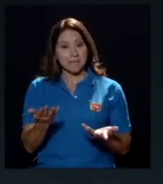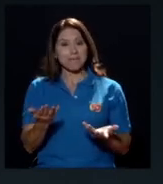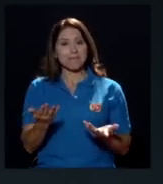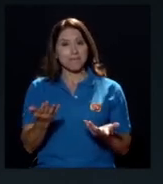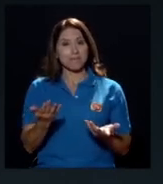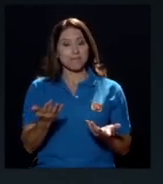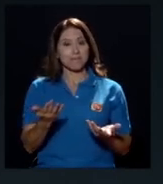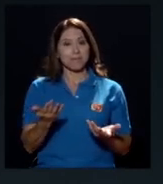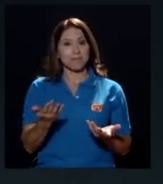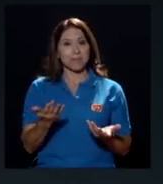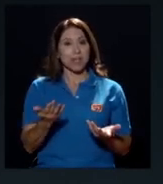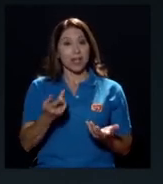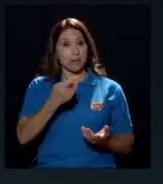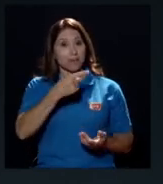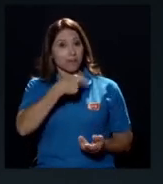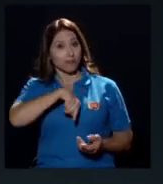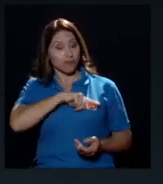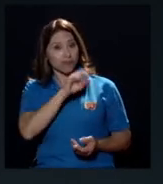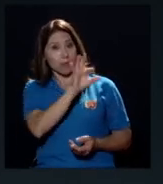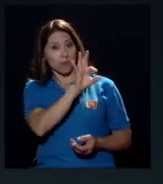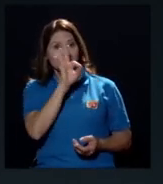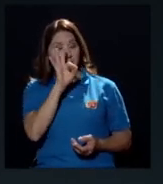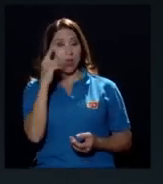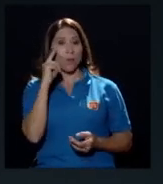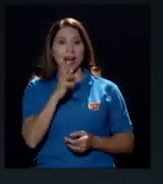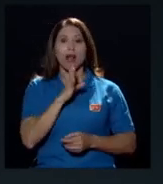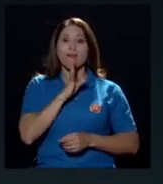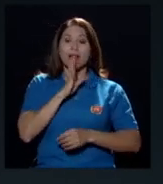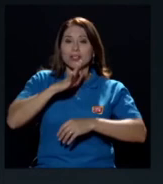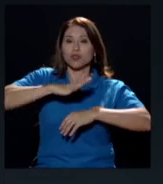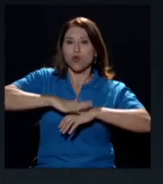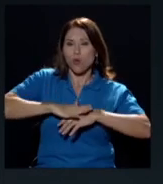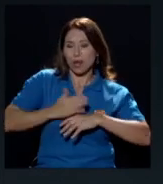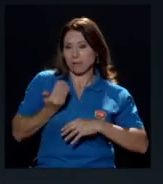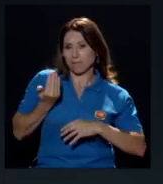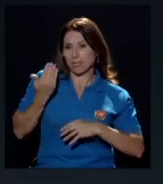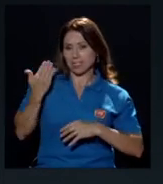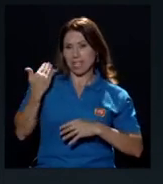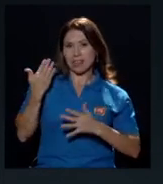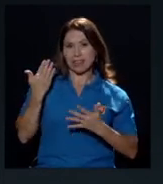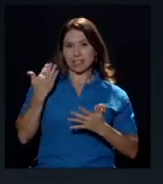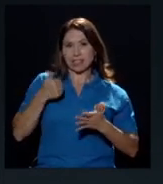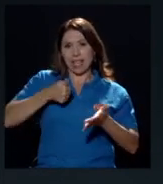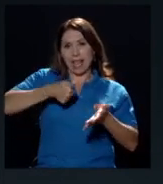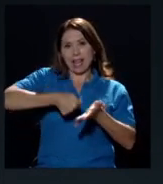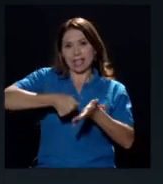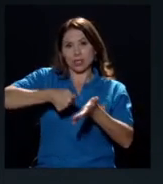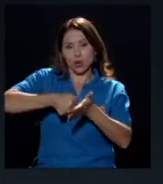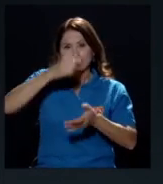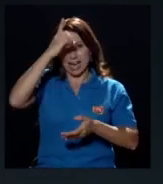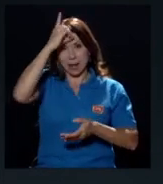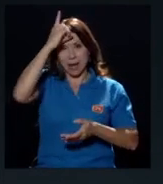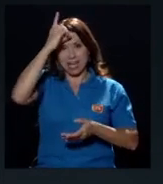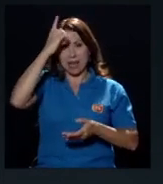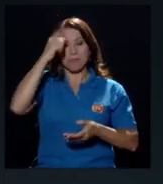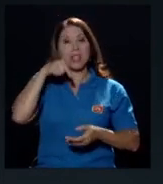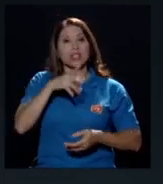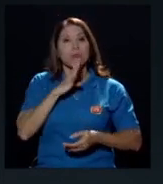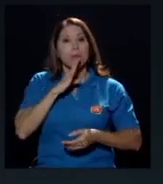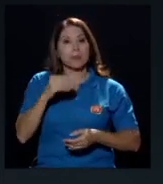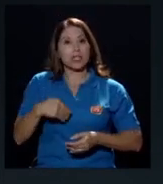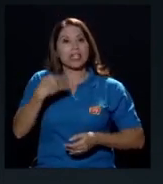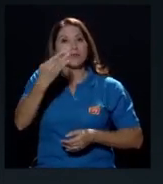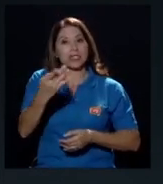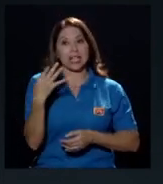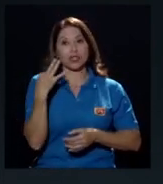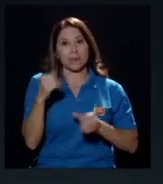Y lo hemos invitado para conversar sobre las recientes elecciones en Alemania, cosa que haremos una vez que el